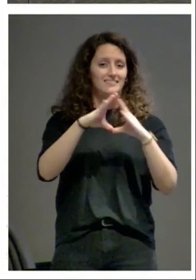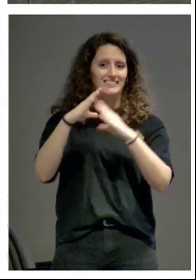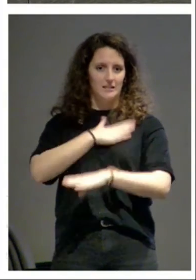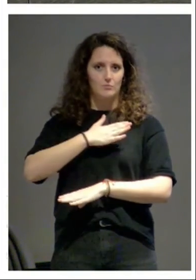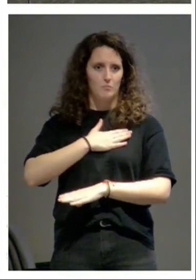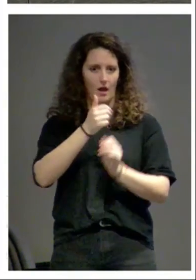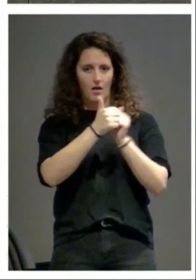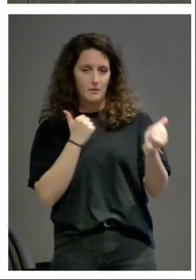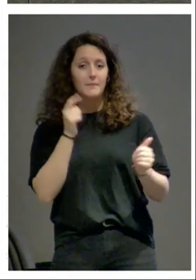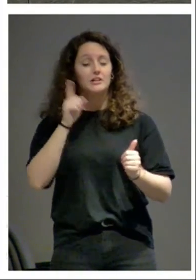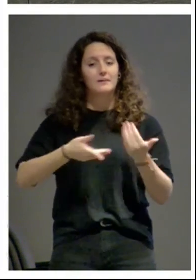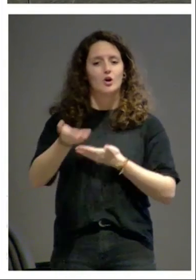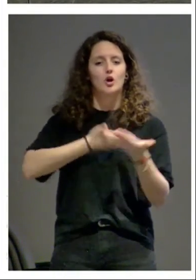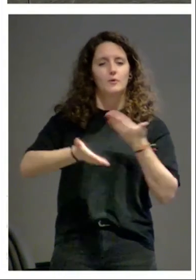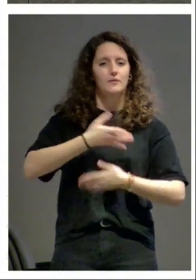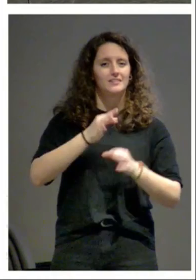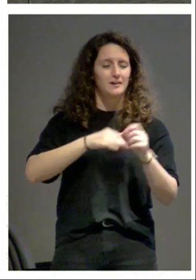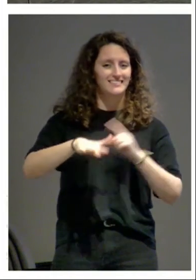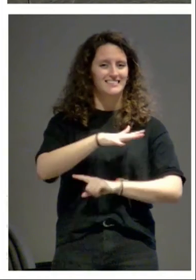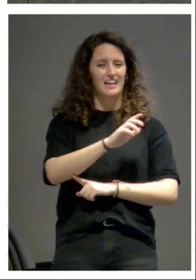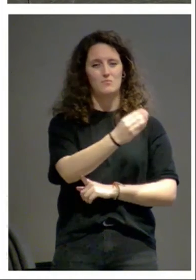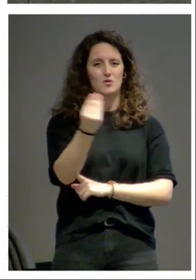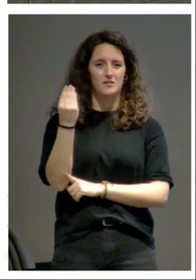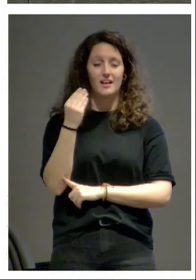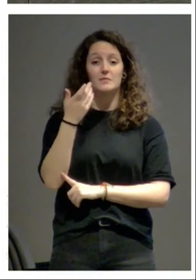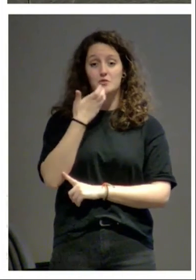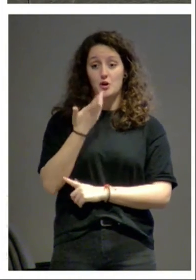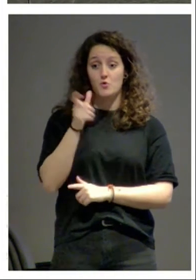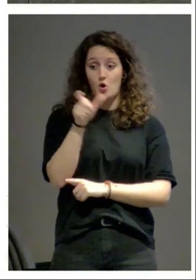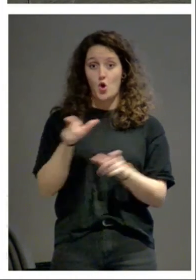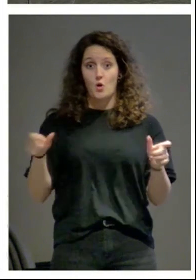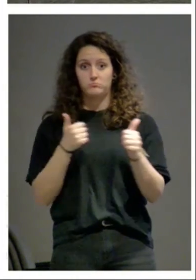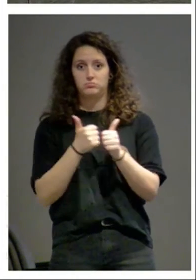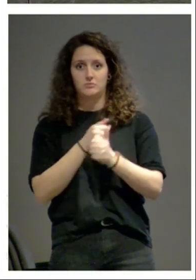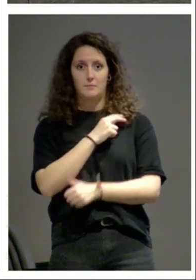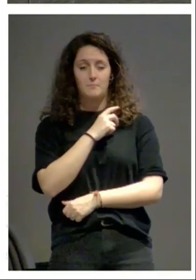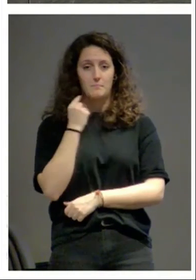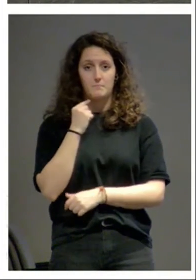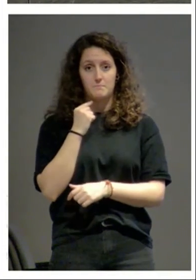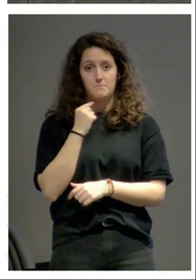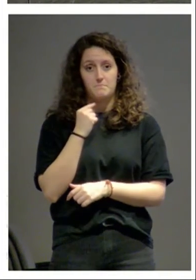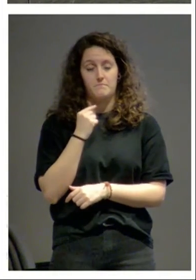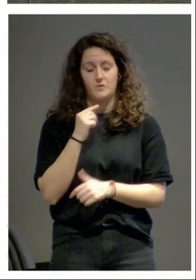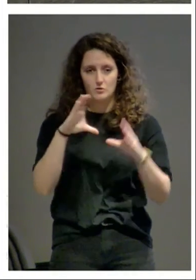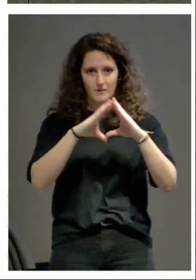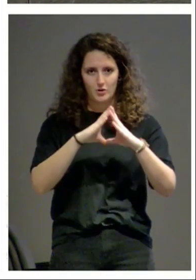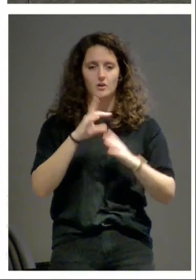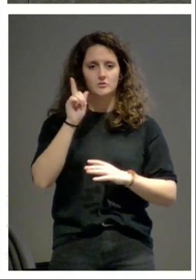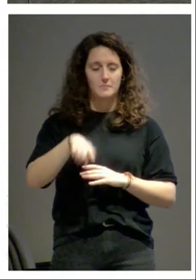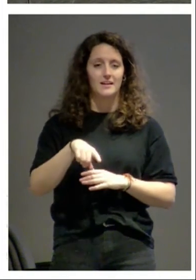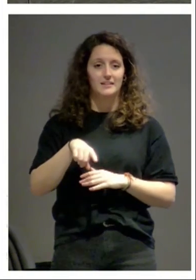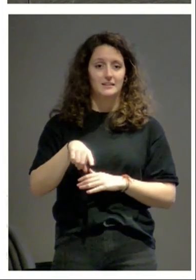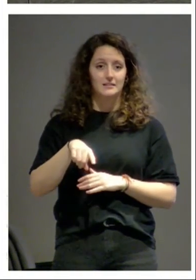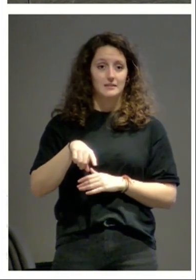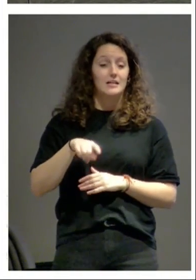pero también la colaboración en este paisaje monumental de los parroquianos San Pedro de la Rúa que